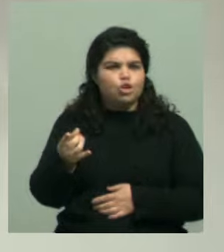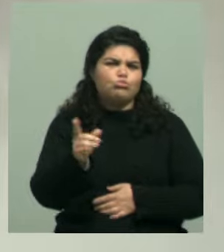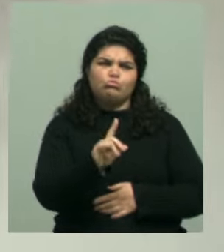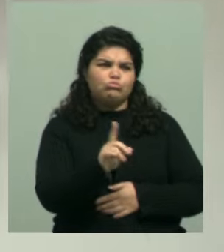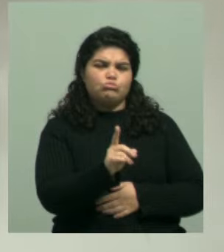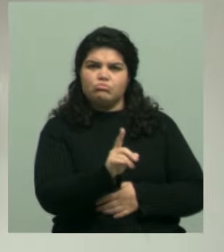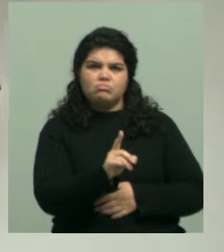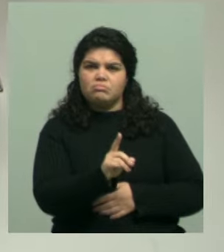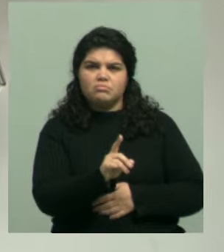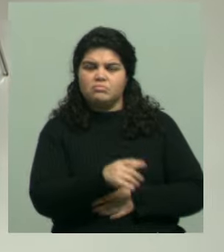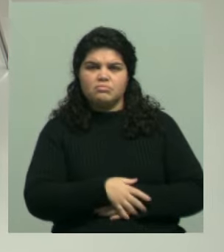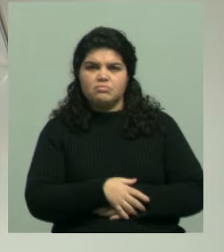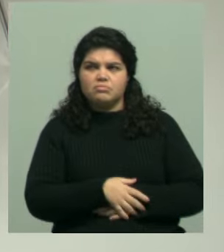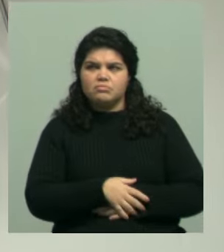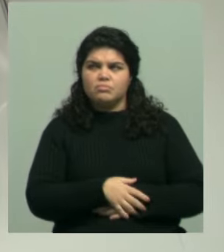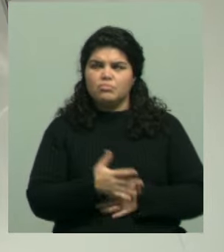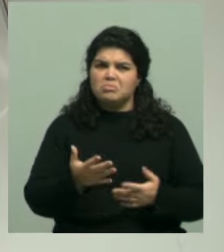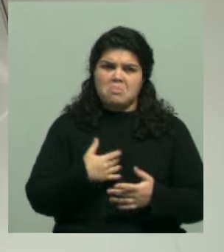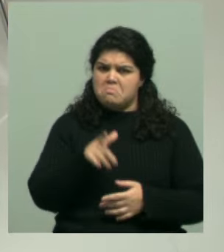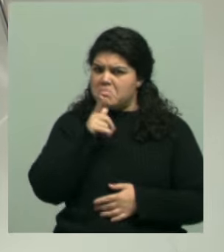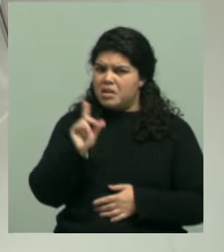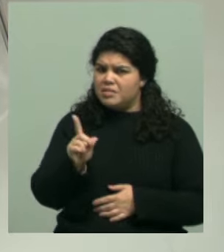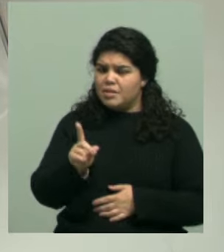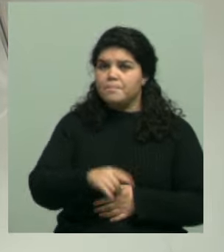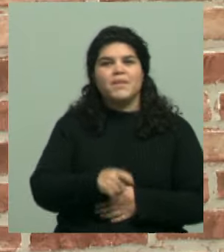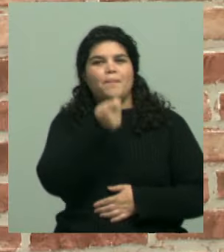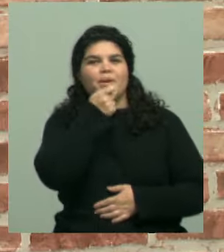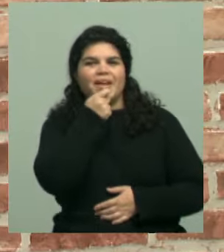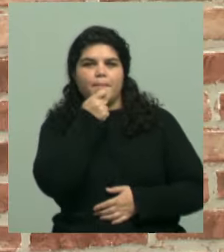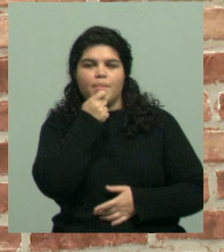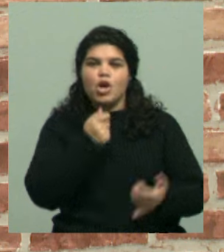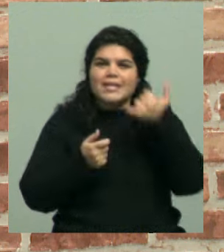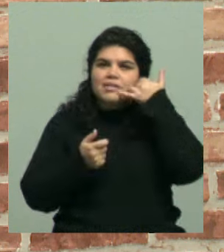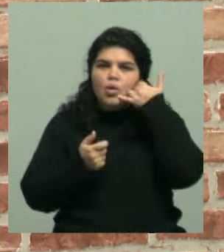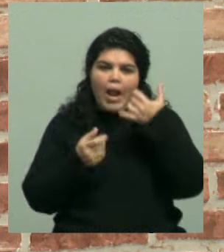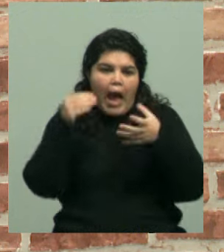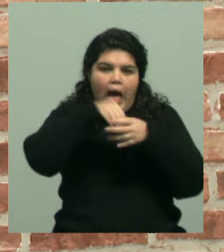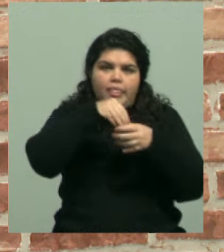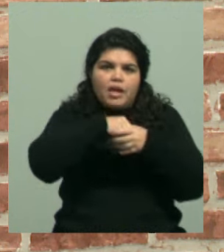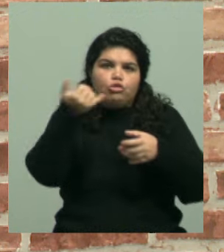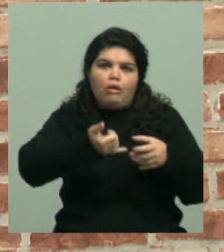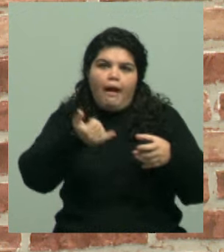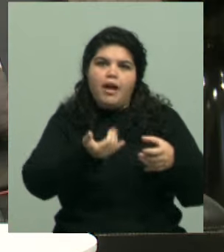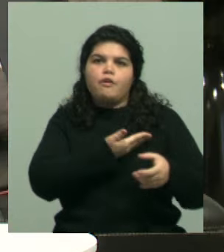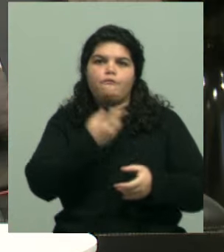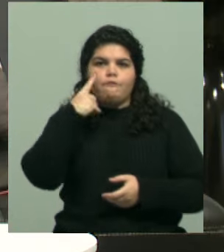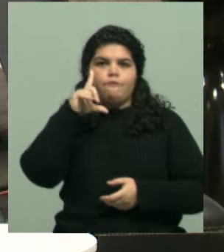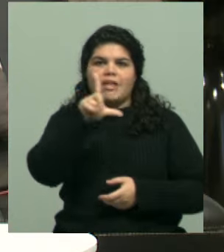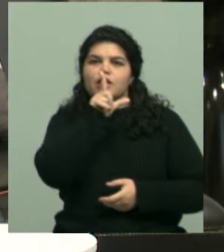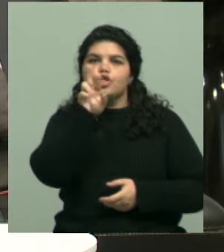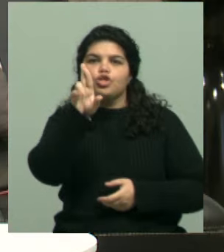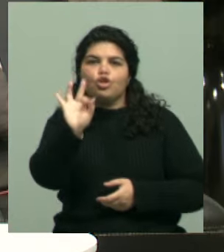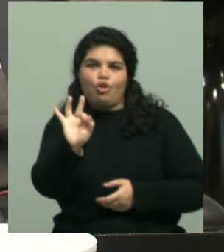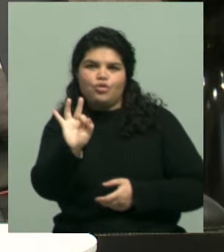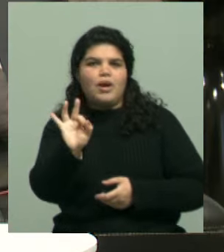acertado, Porque ya está, digamos, en el teléfono que vos tenés, ya vienen como los filtros incorporados y se entiende que... Pasa casi como el paralelismo